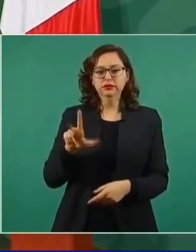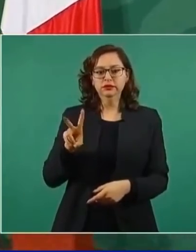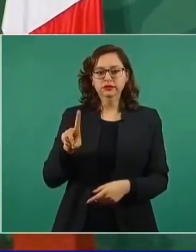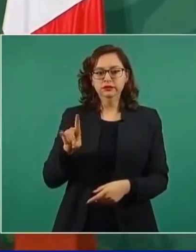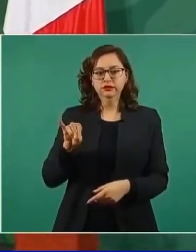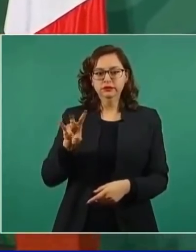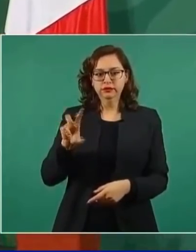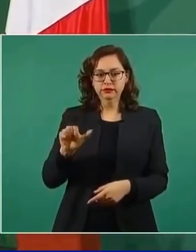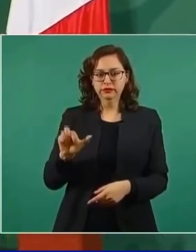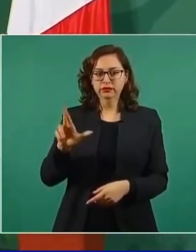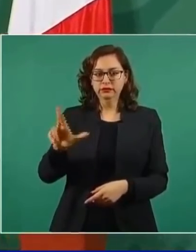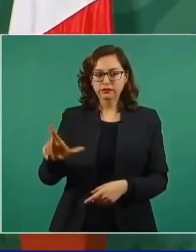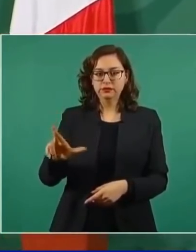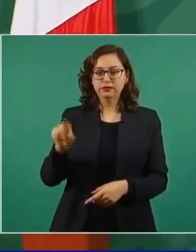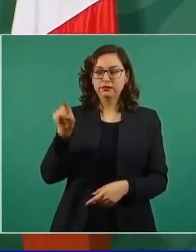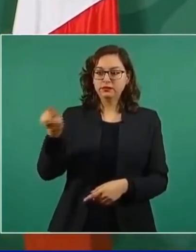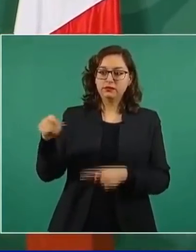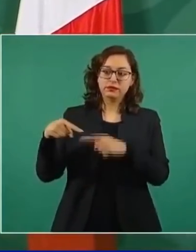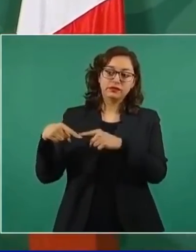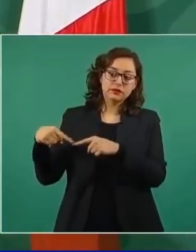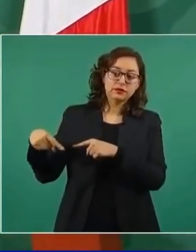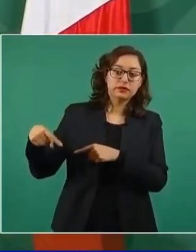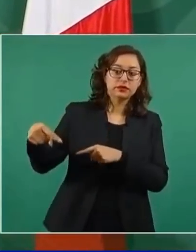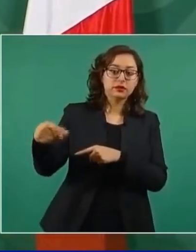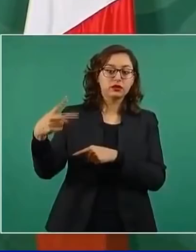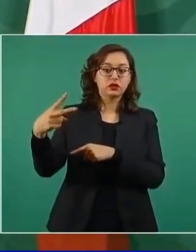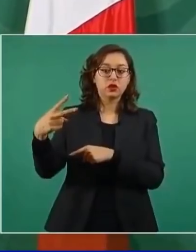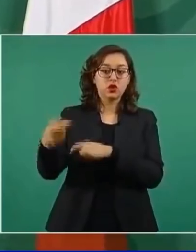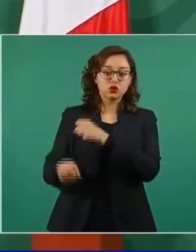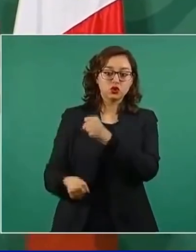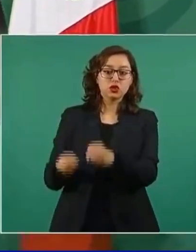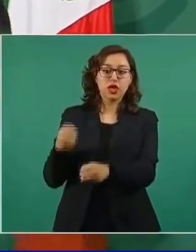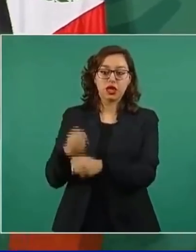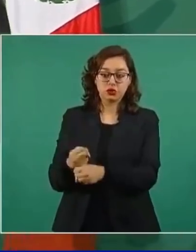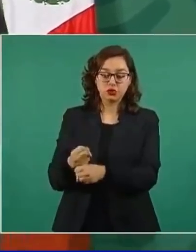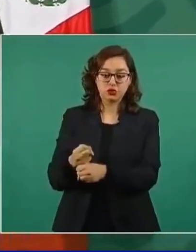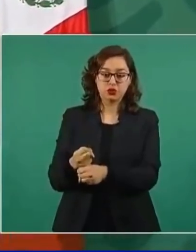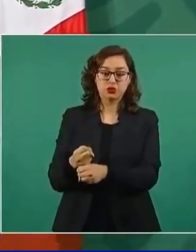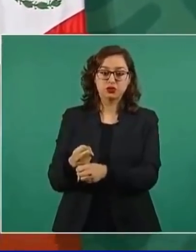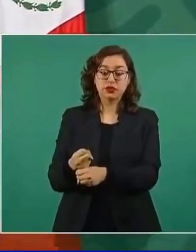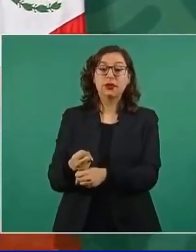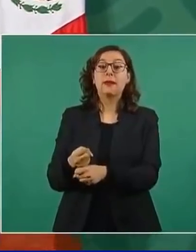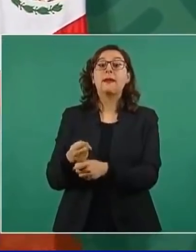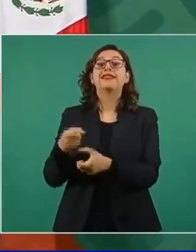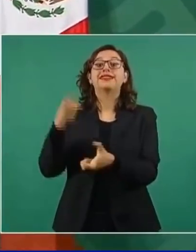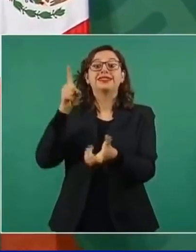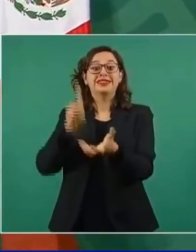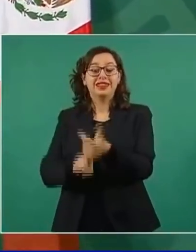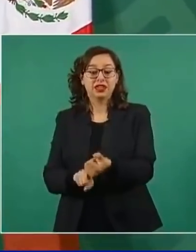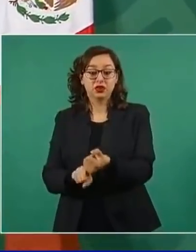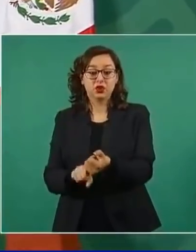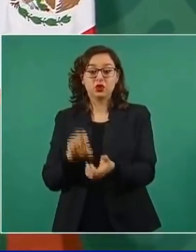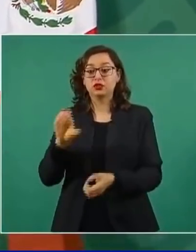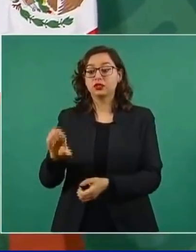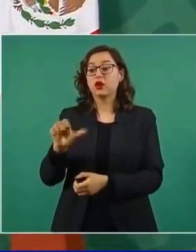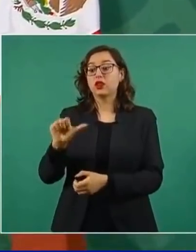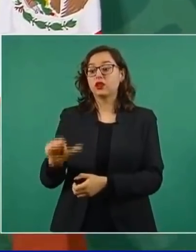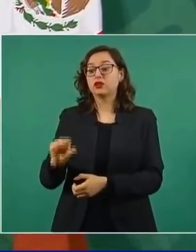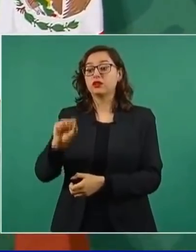se ampliaba en dos años su presidencia en el Consejo de la Judicatura,